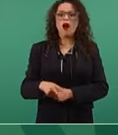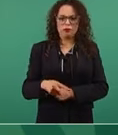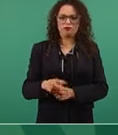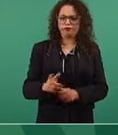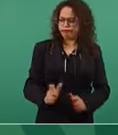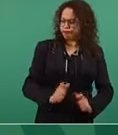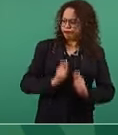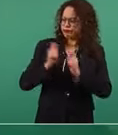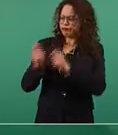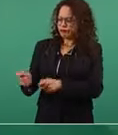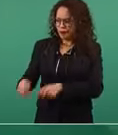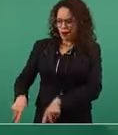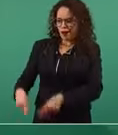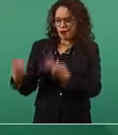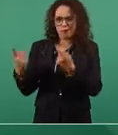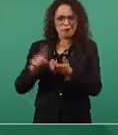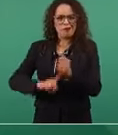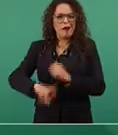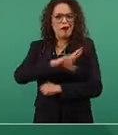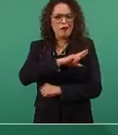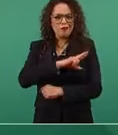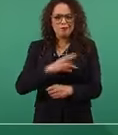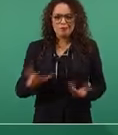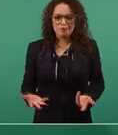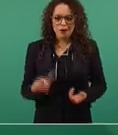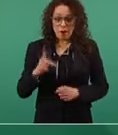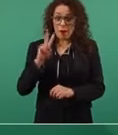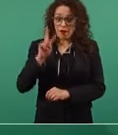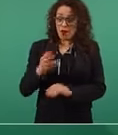una protesta